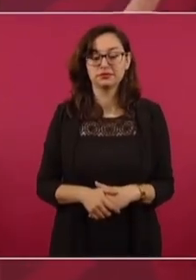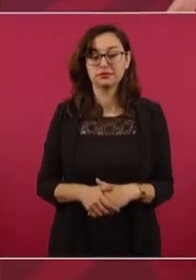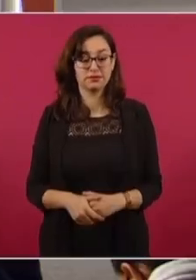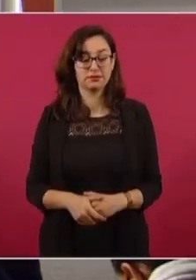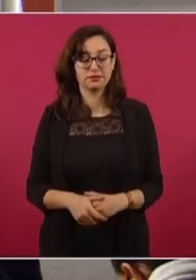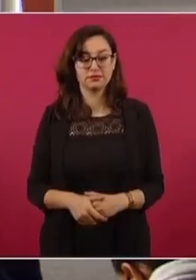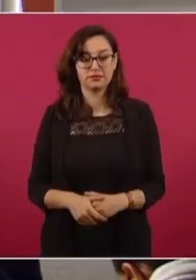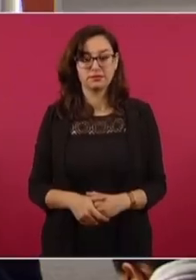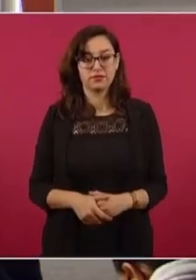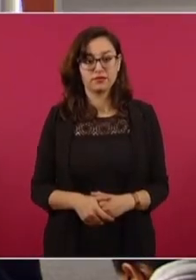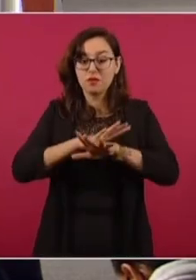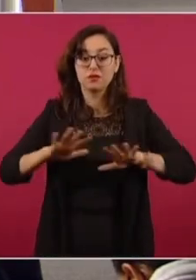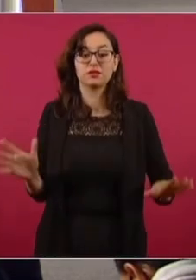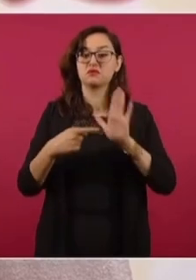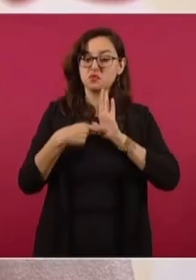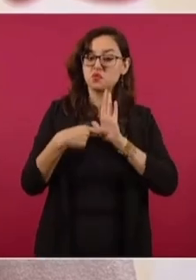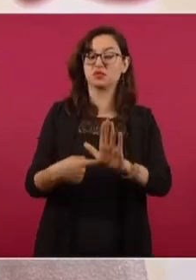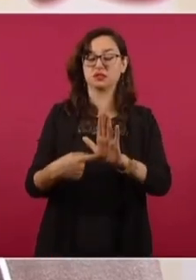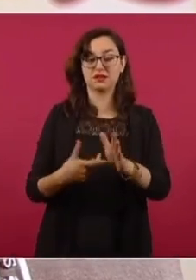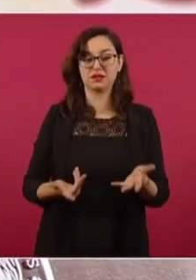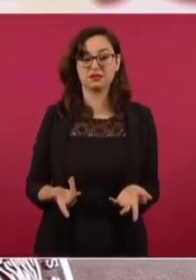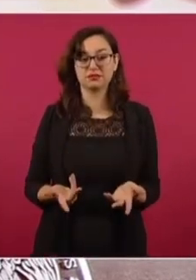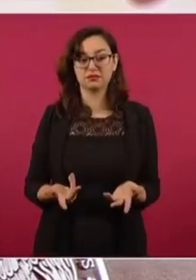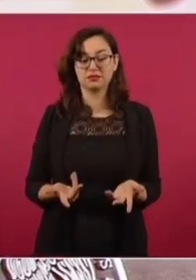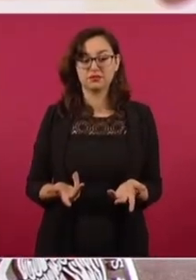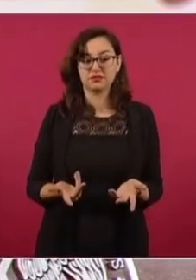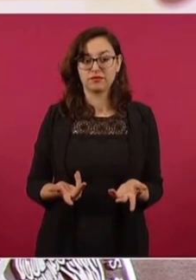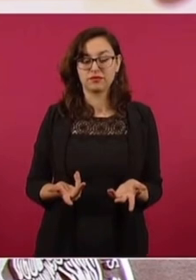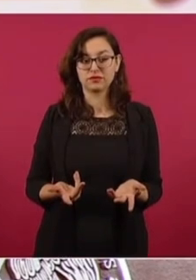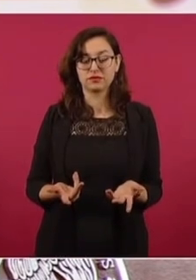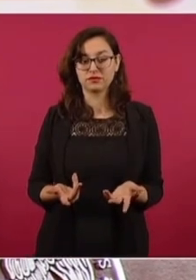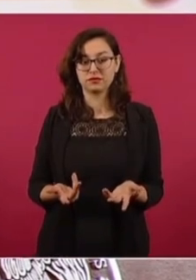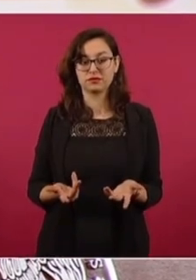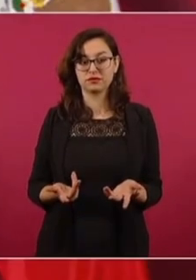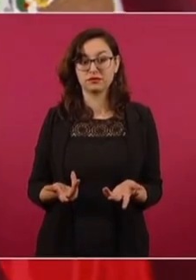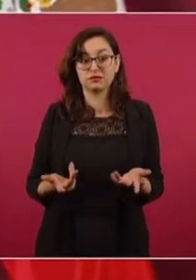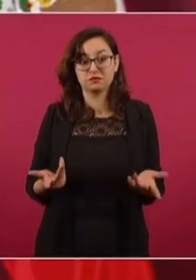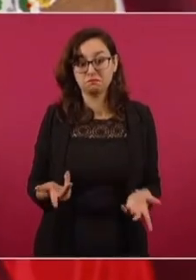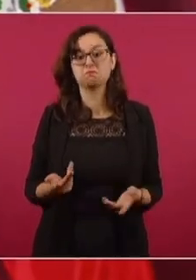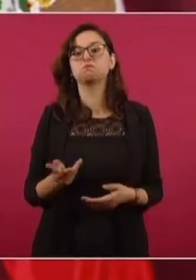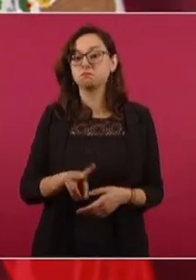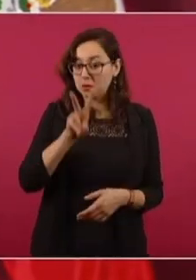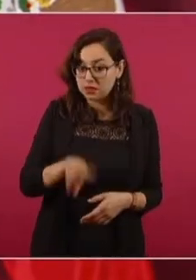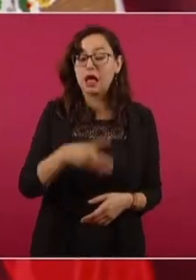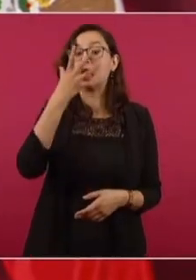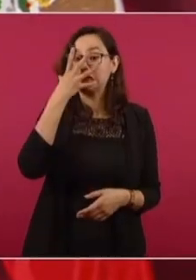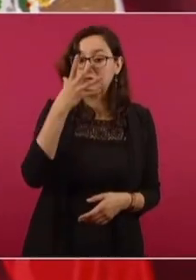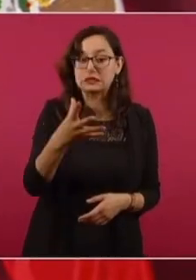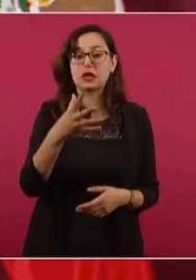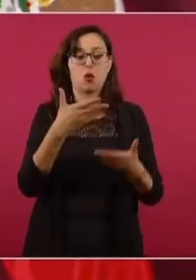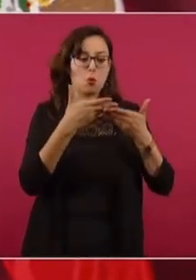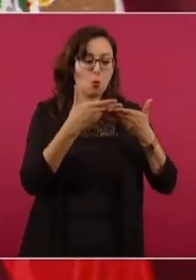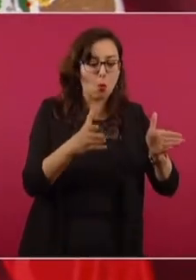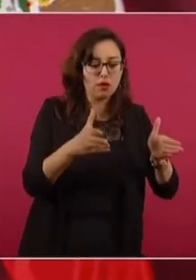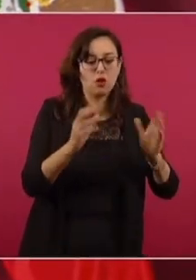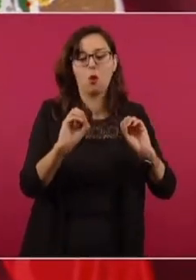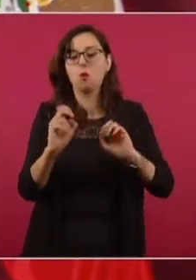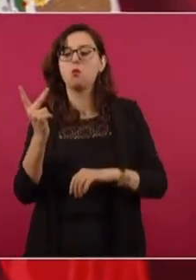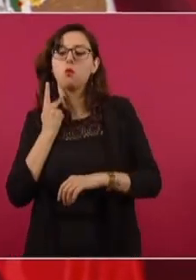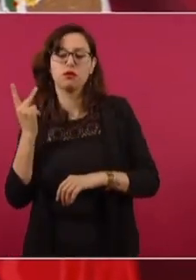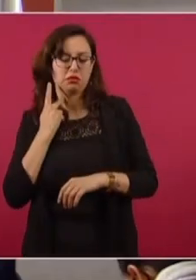transparencia, dar a conocer todo. Y si no tiene que ver con lo público, con lo político, entonces